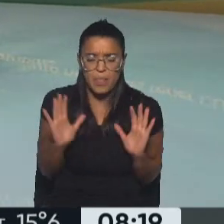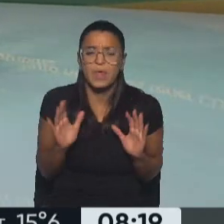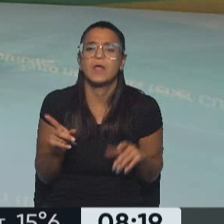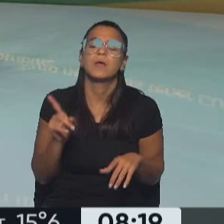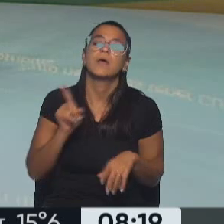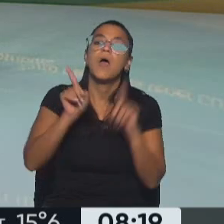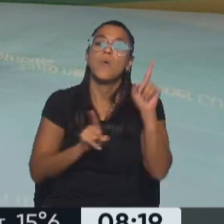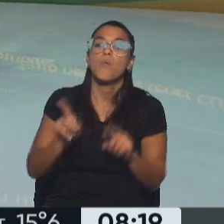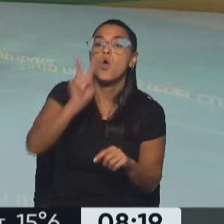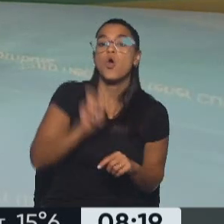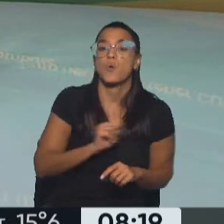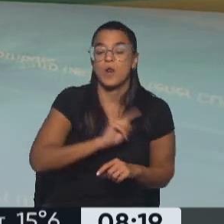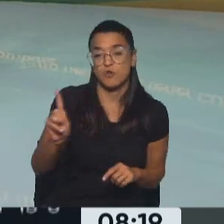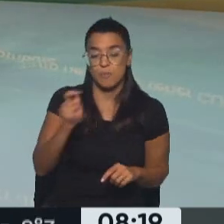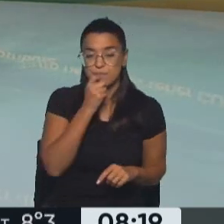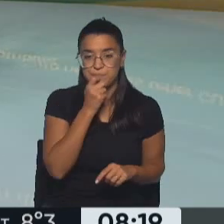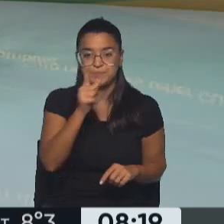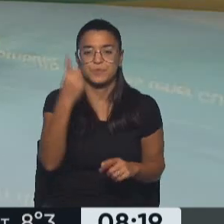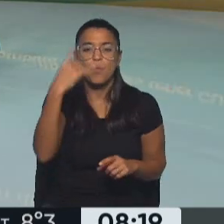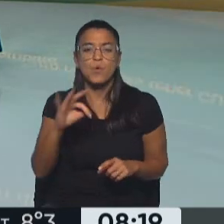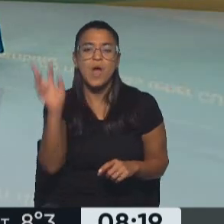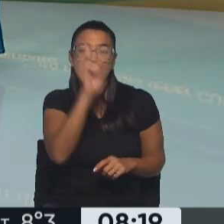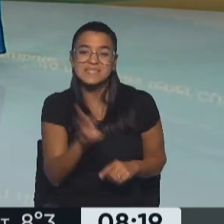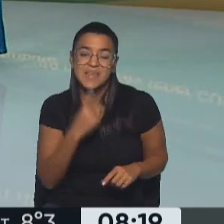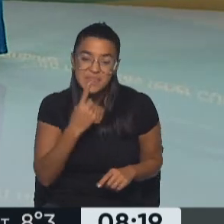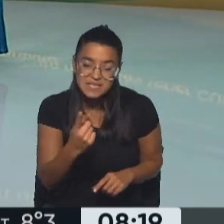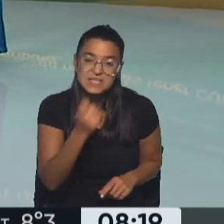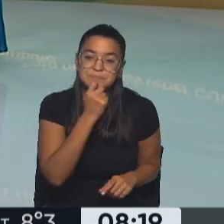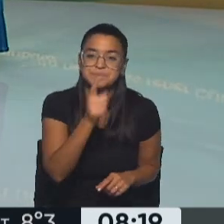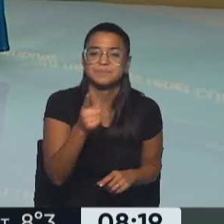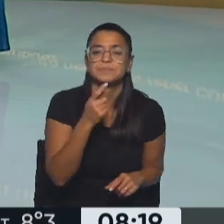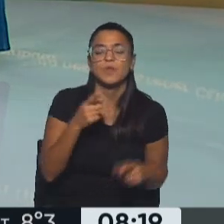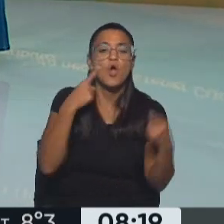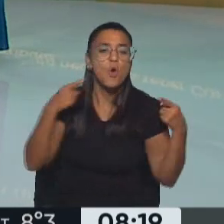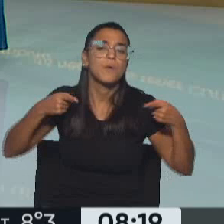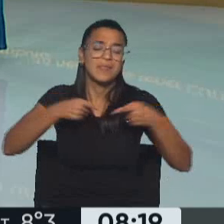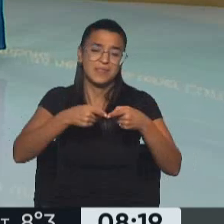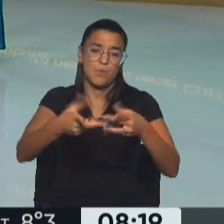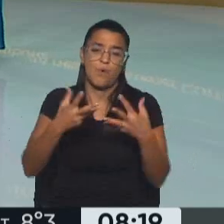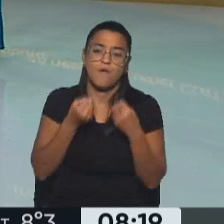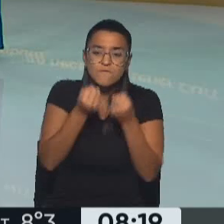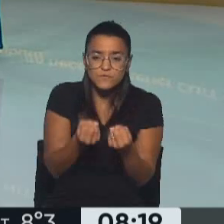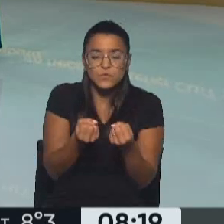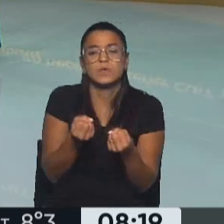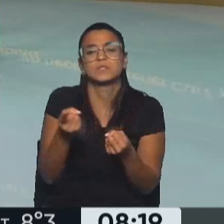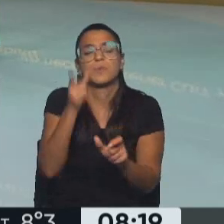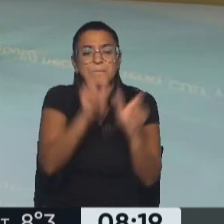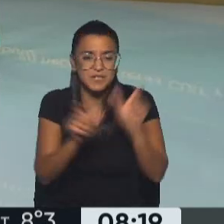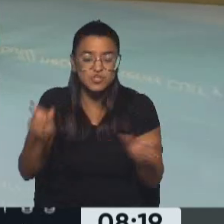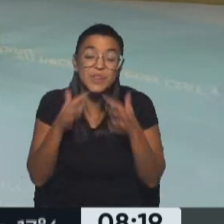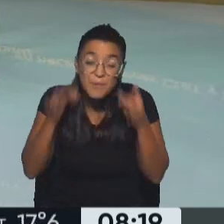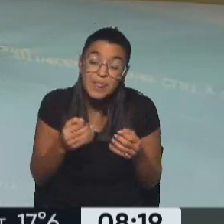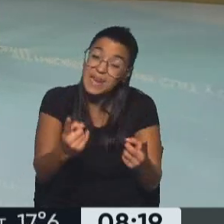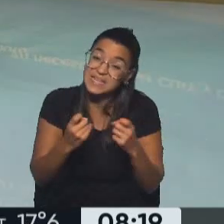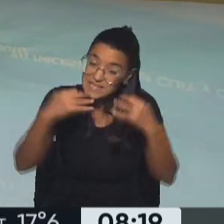no van a poder cobrar? Lo único que dice la ANSES es, con el objetivo de que el esfuerzo llegue a los ciudadanos que realmente